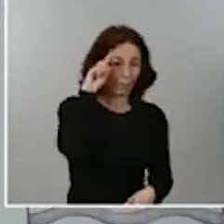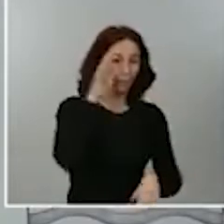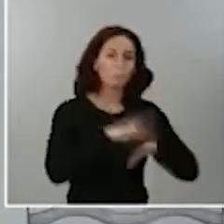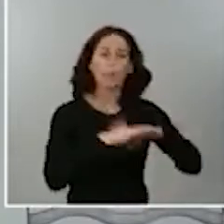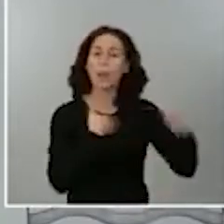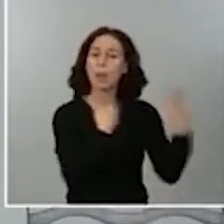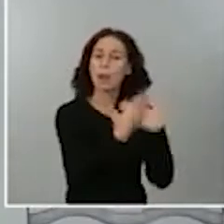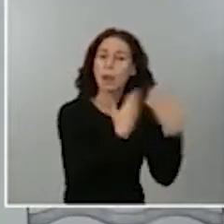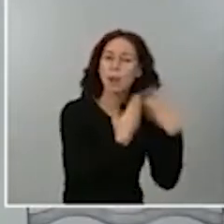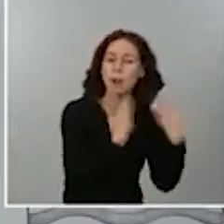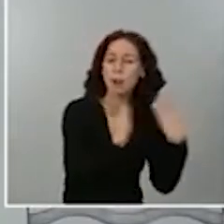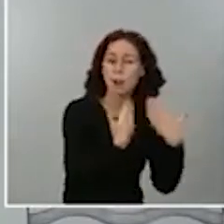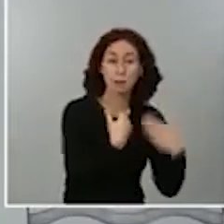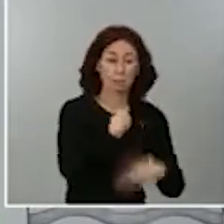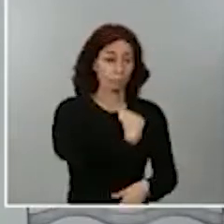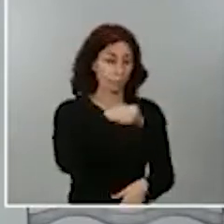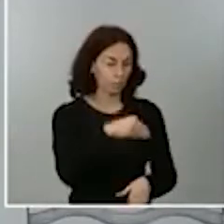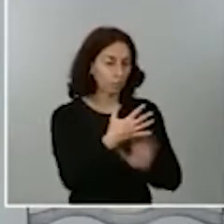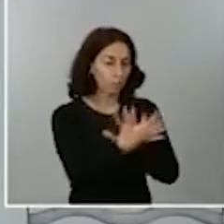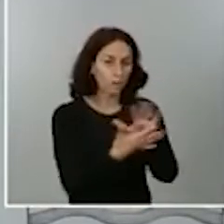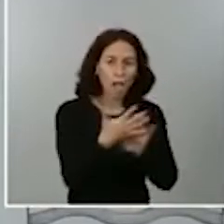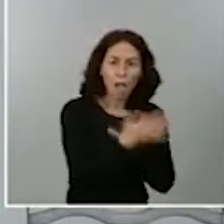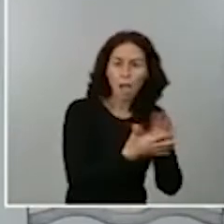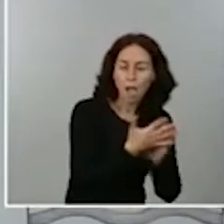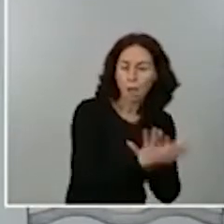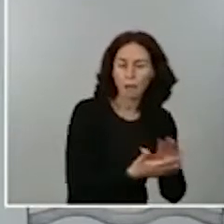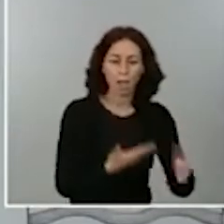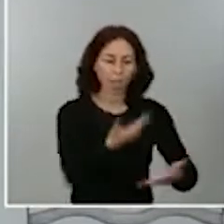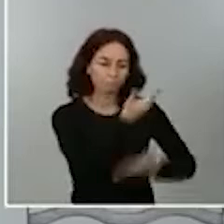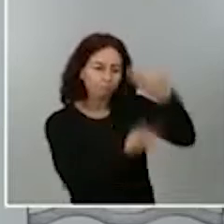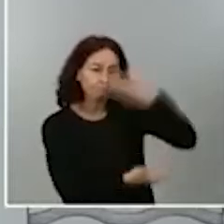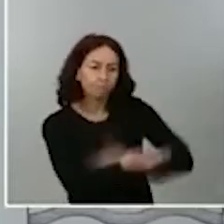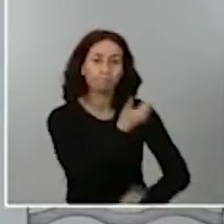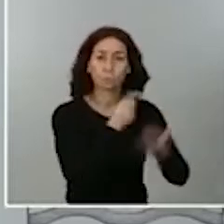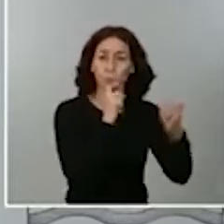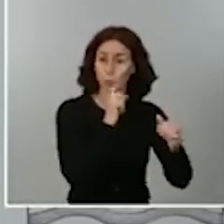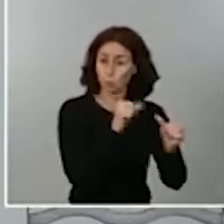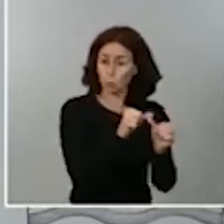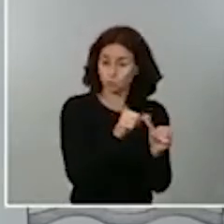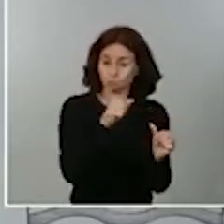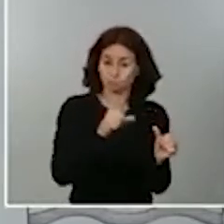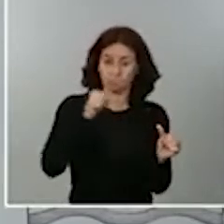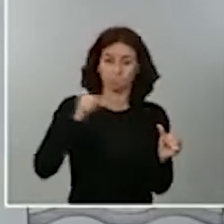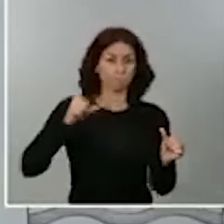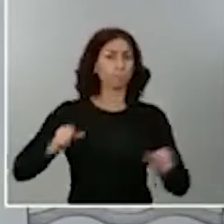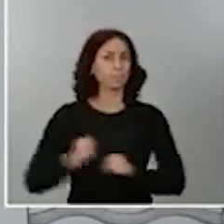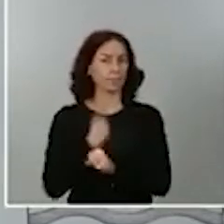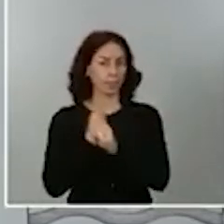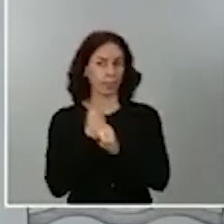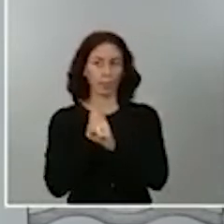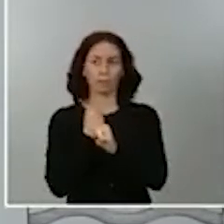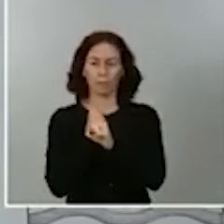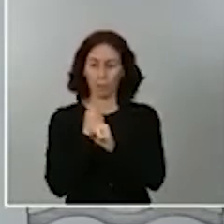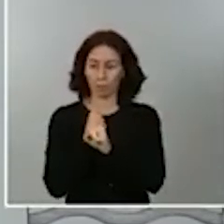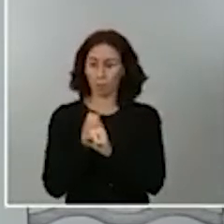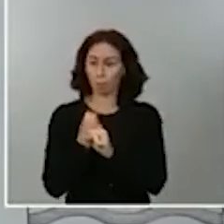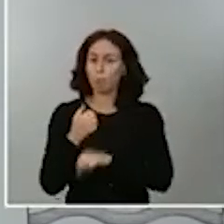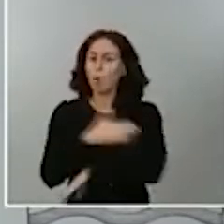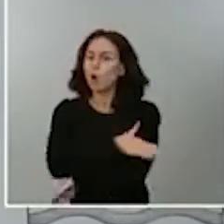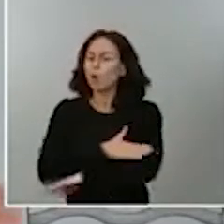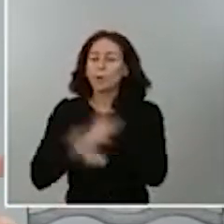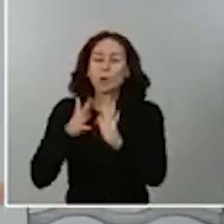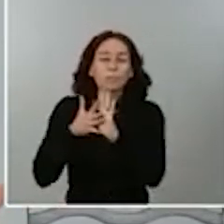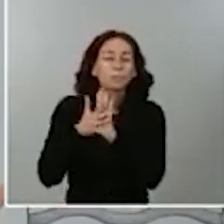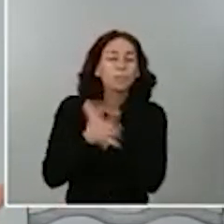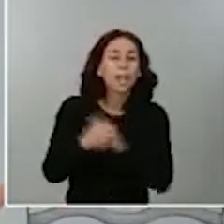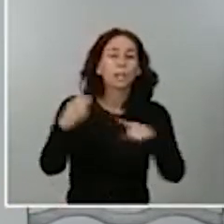un espacio de cooperación reforzada que ha ido trabajando. El gobierno ha tenido que explicar las cosas como son. En Madrid hay un problema,